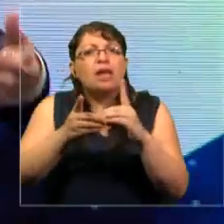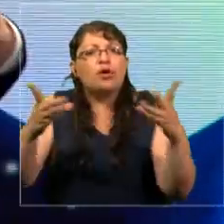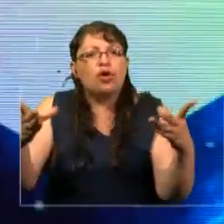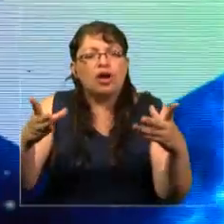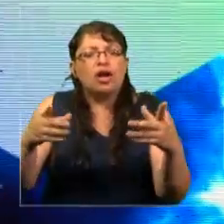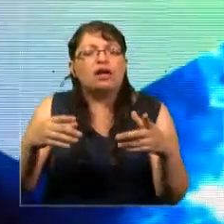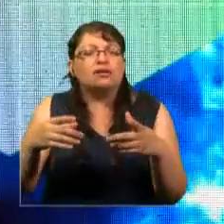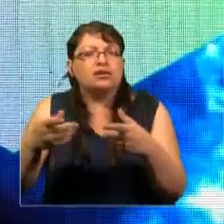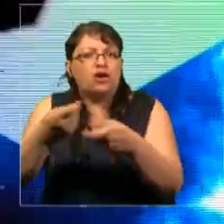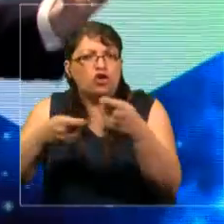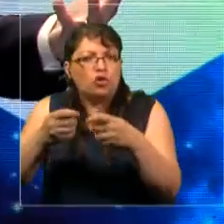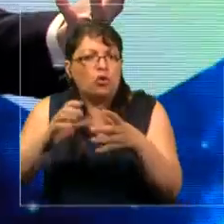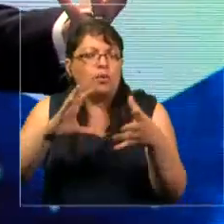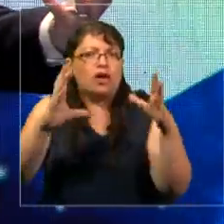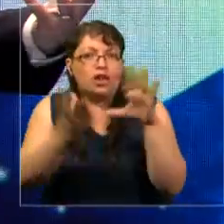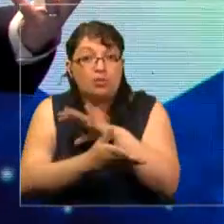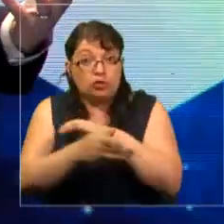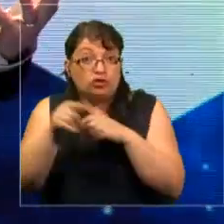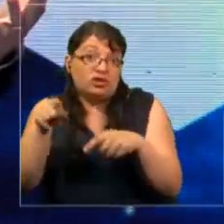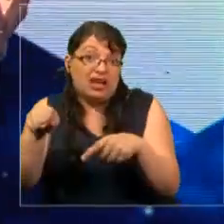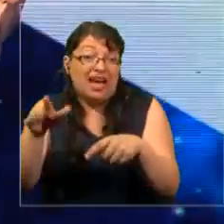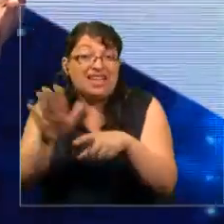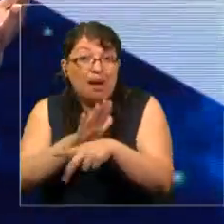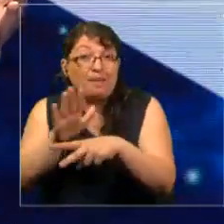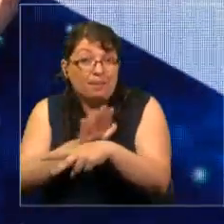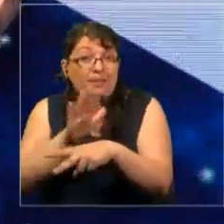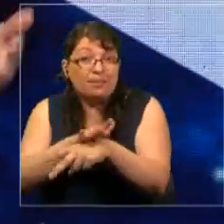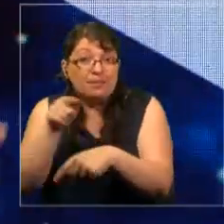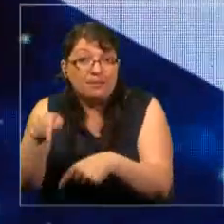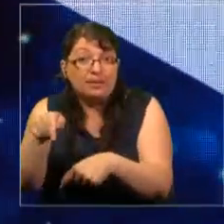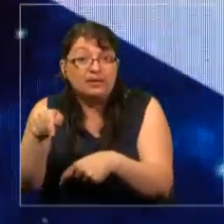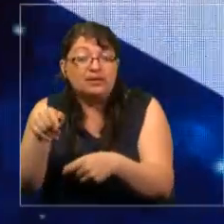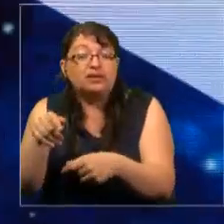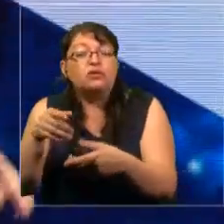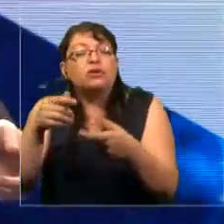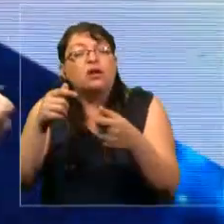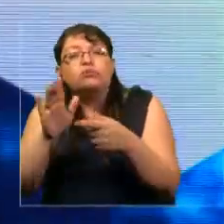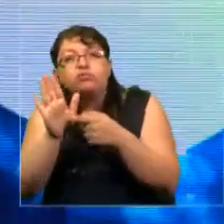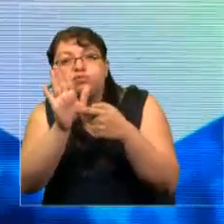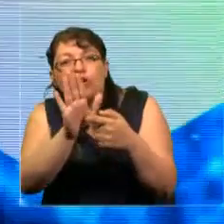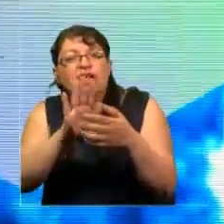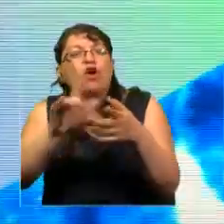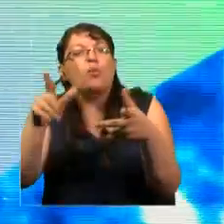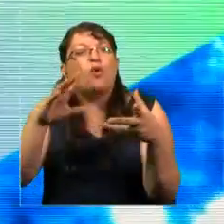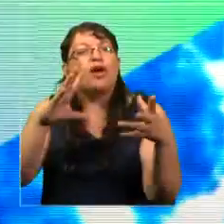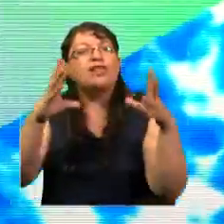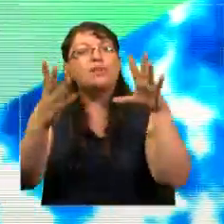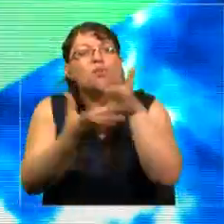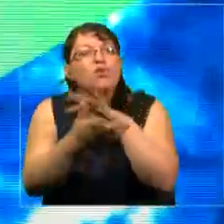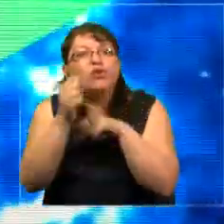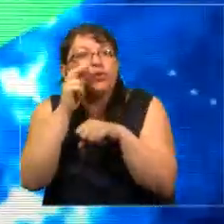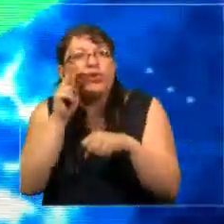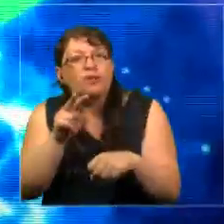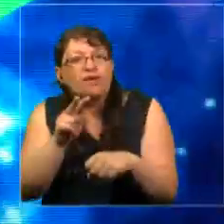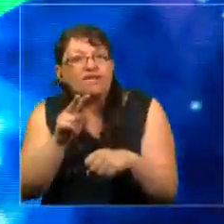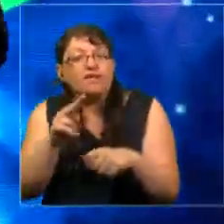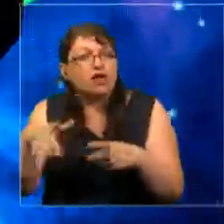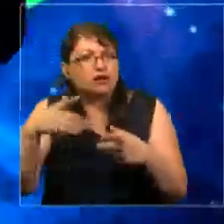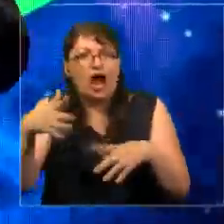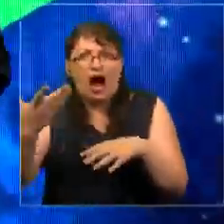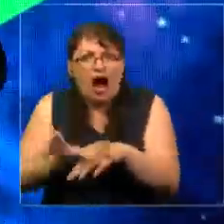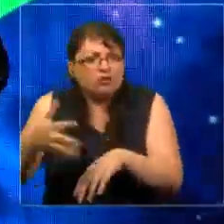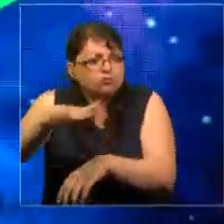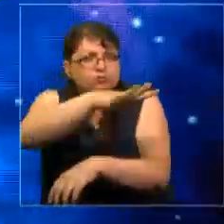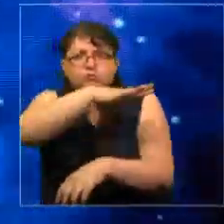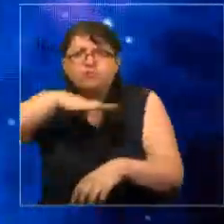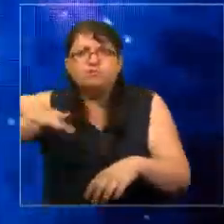capacidad de esta película para enseñarnos sobre este mundo invisible alrededor de nosotros ha sido una de las contribuciones